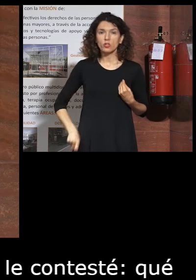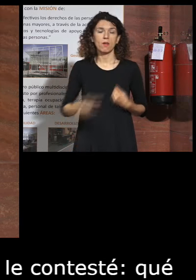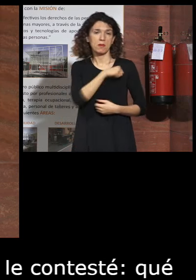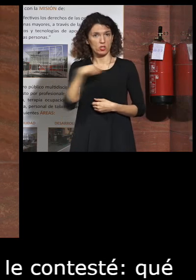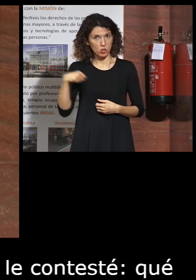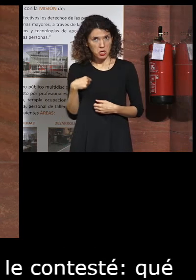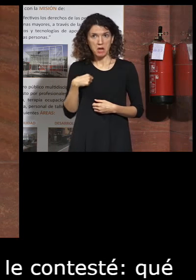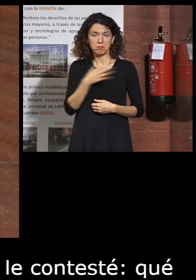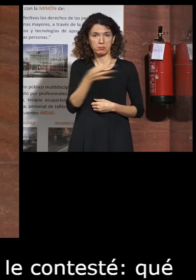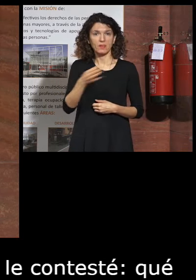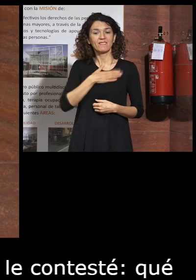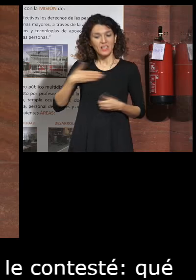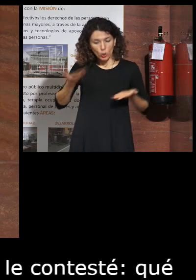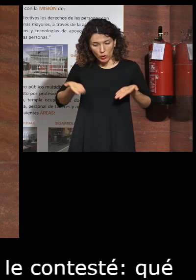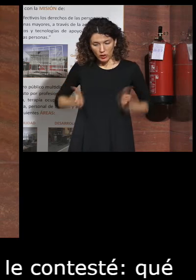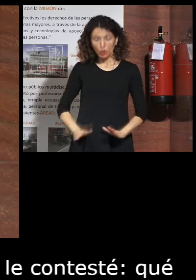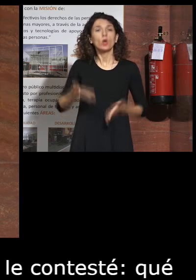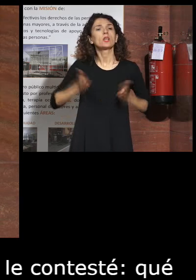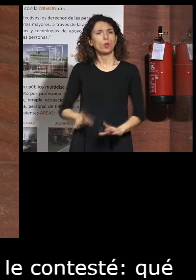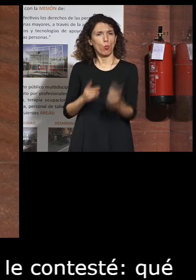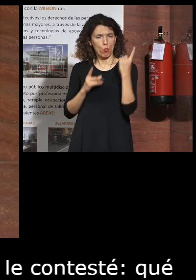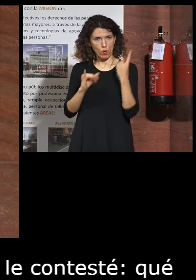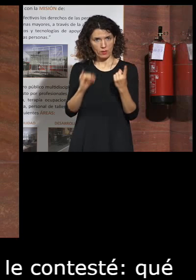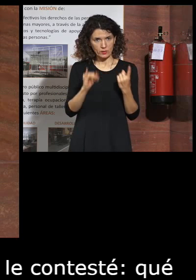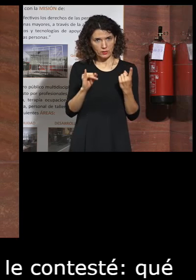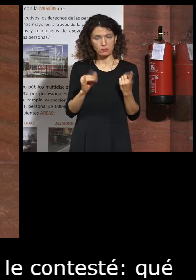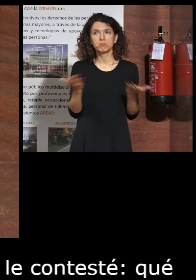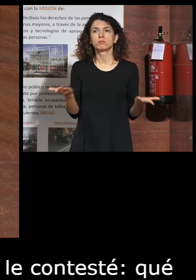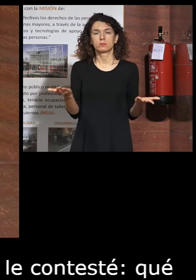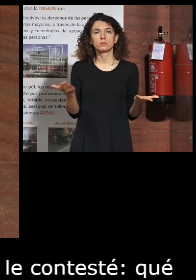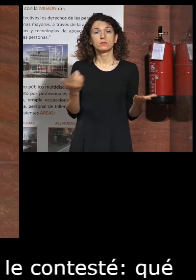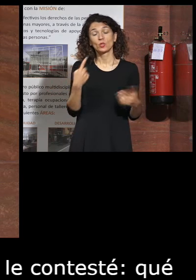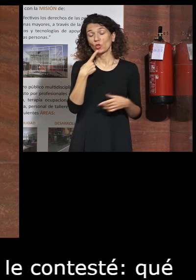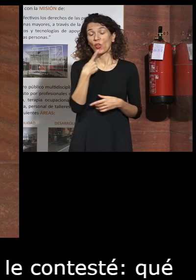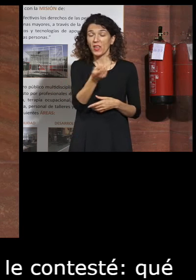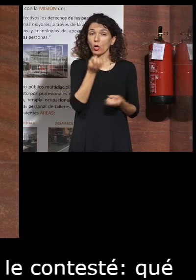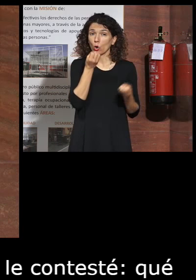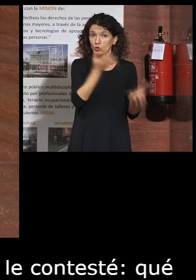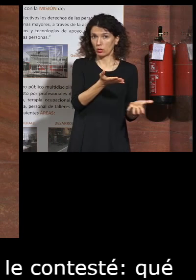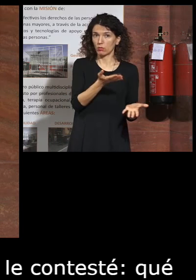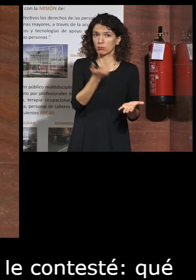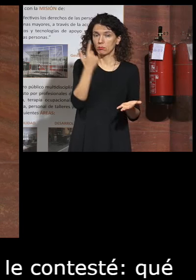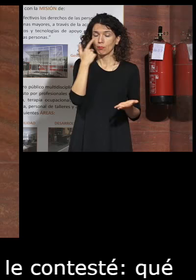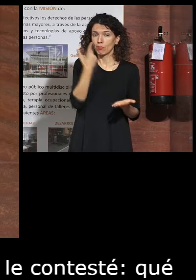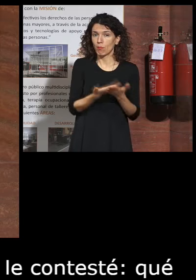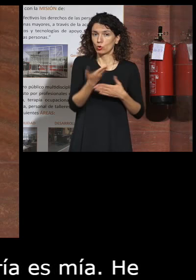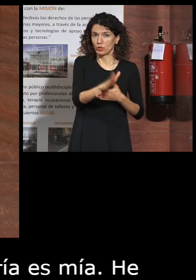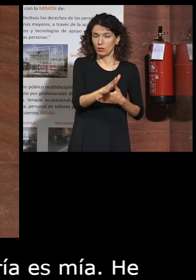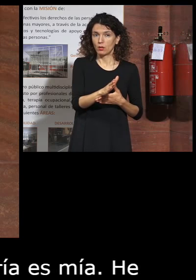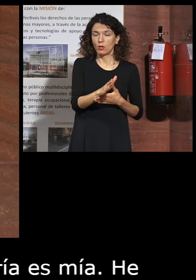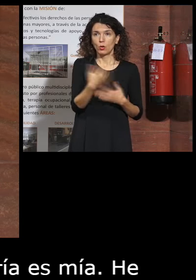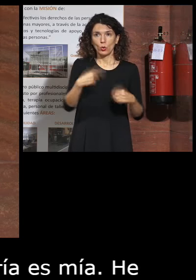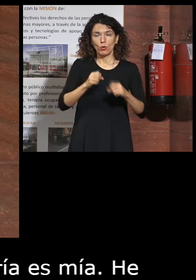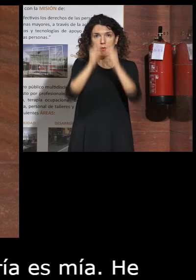casar mi idea es tener hijos ya tiene un hijo y te lo quería contar y mostrar entonces podéis